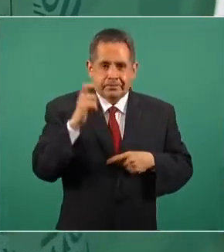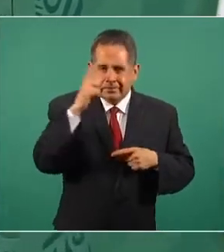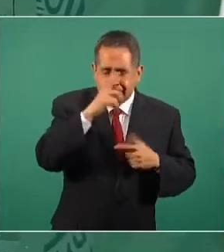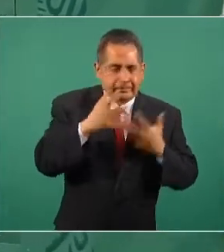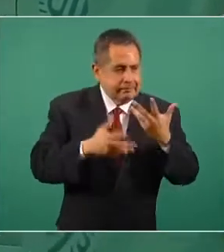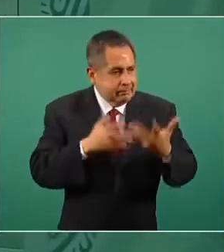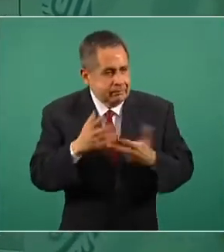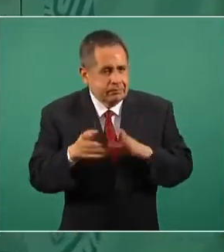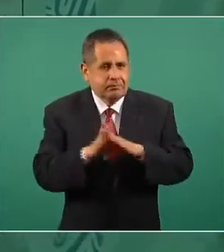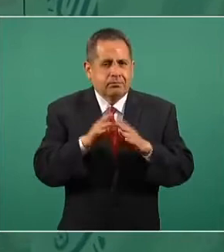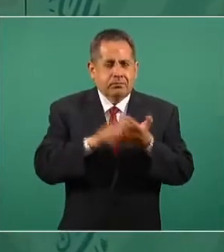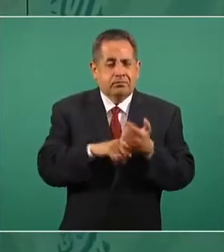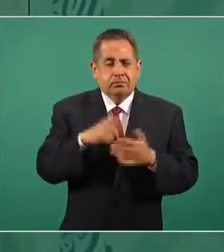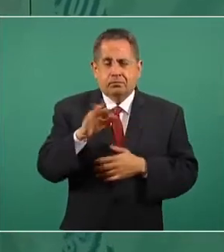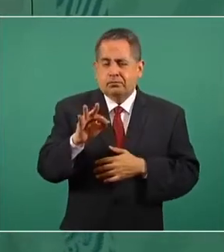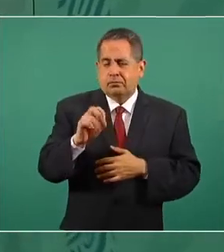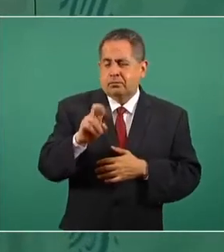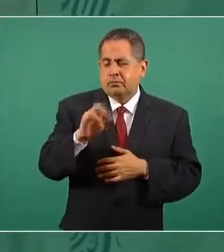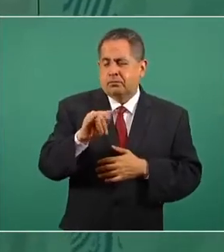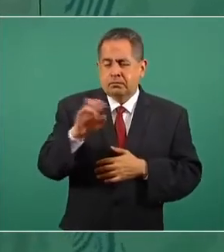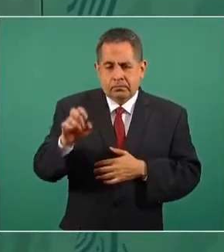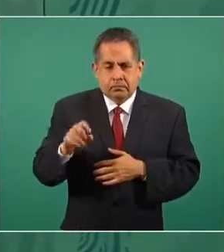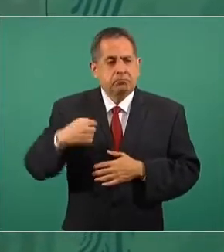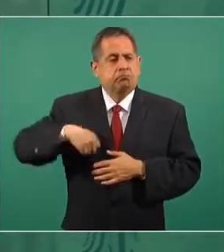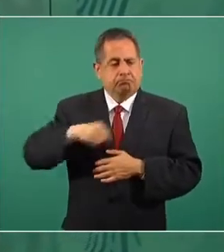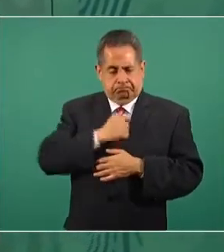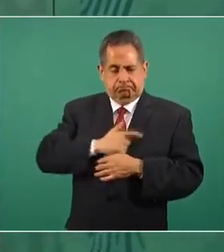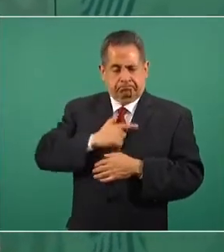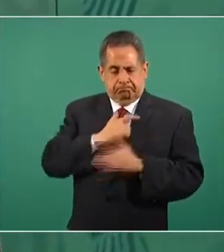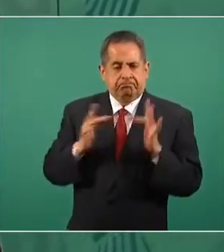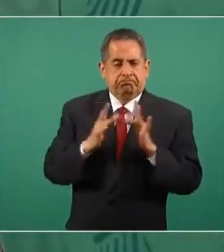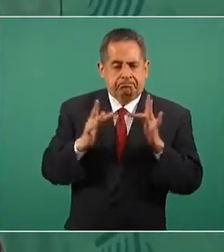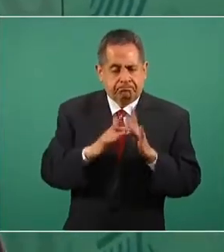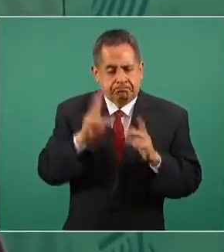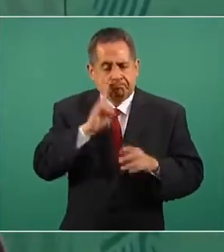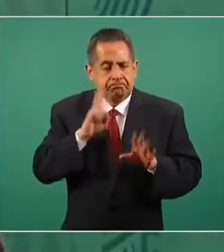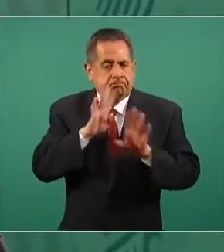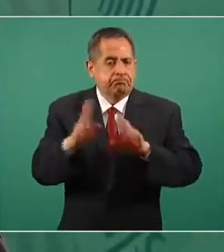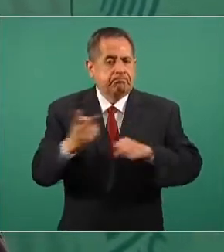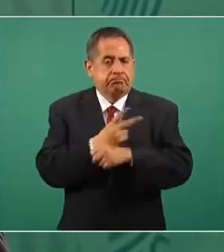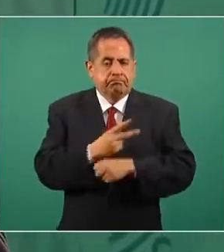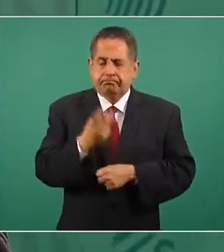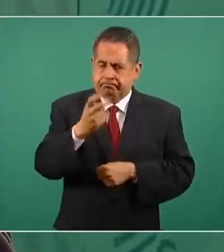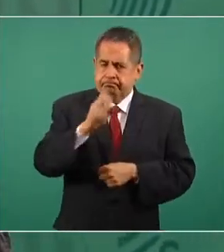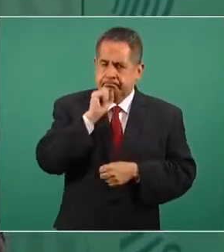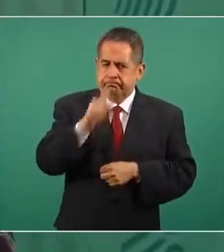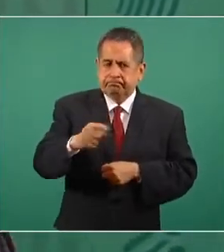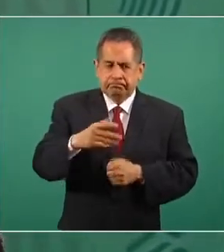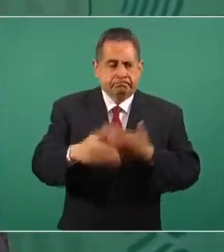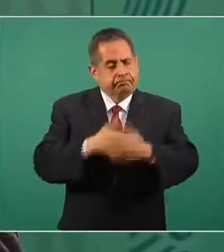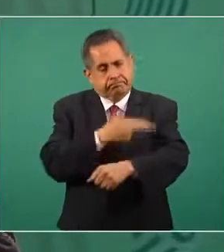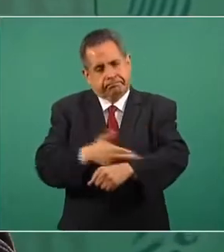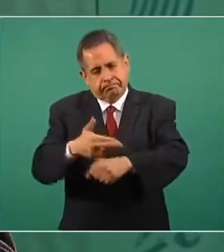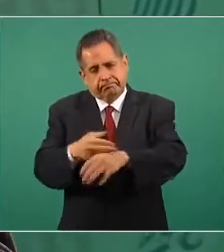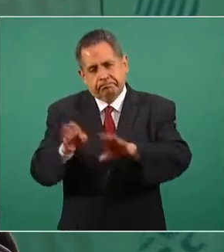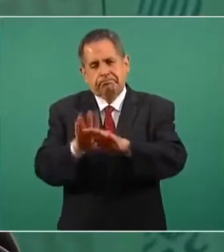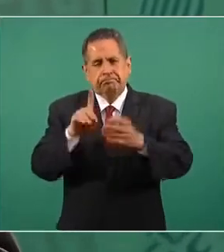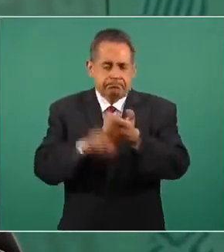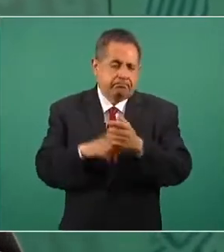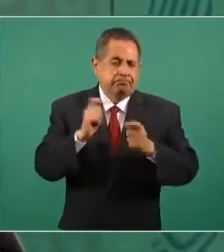problemas aún con el FOBISTE. Nosotros con mucho gusto lo vamos a atender, porque es exactamente parte de lo que estamos haciendo, una